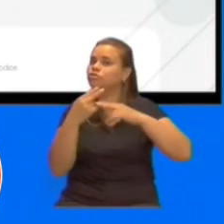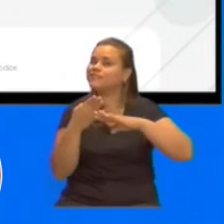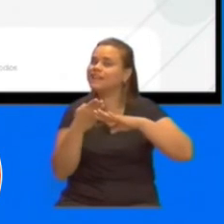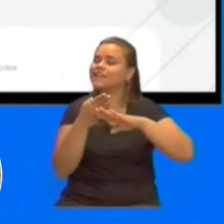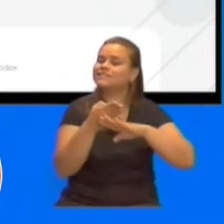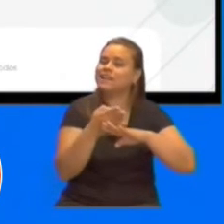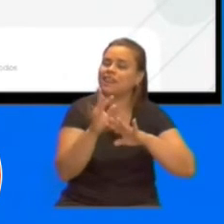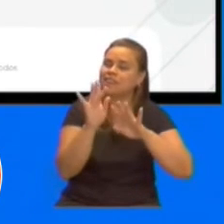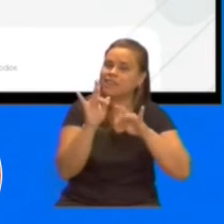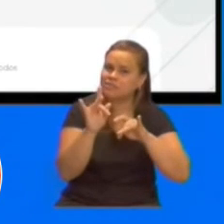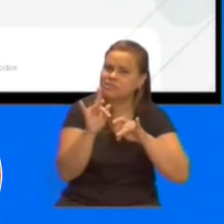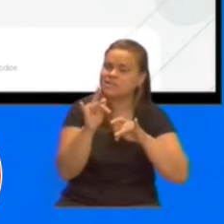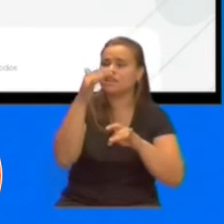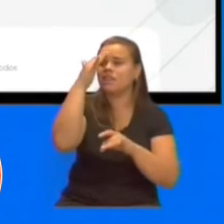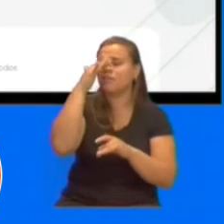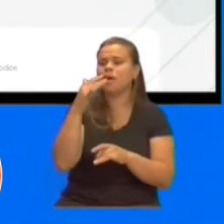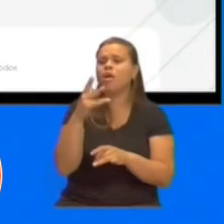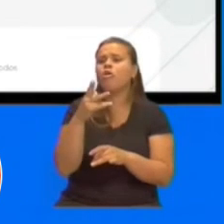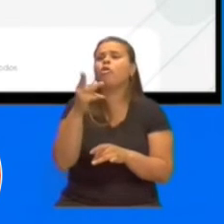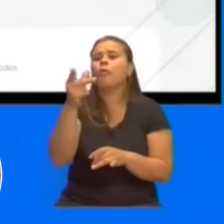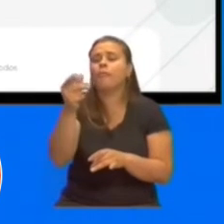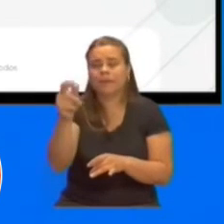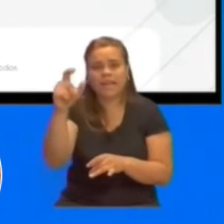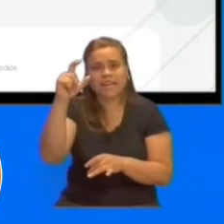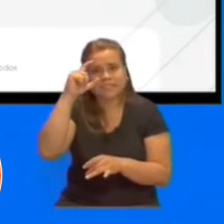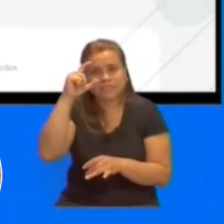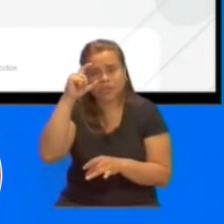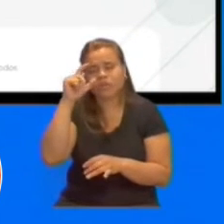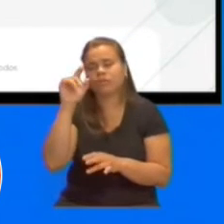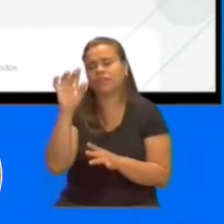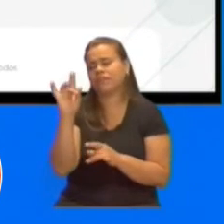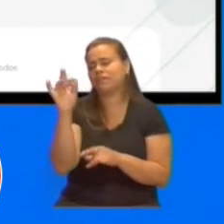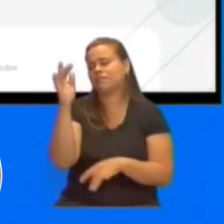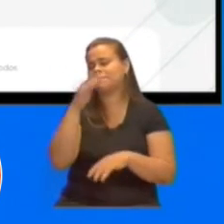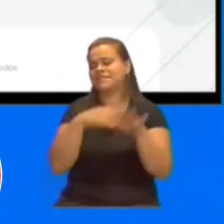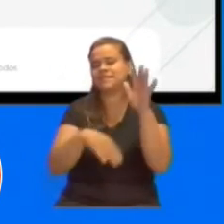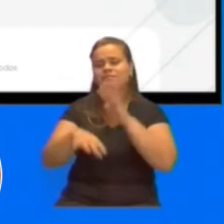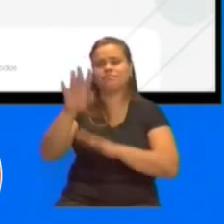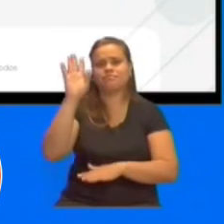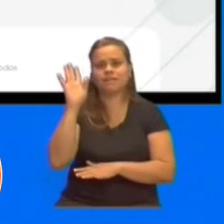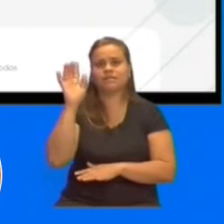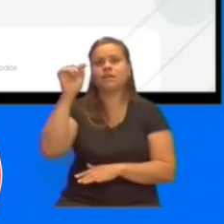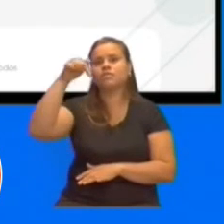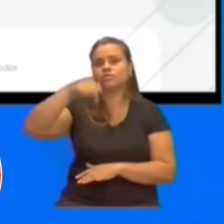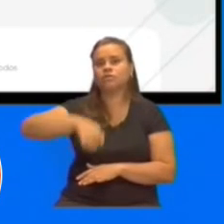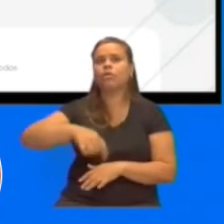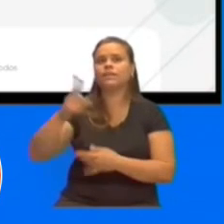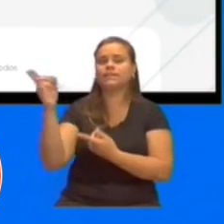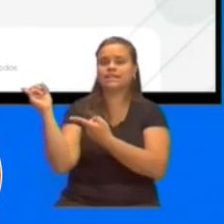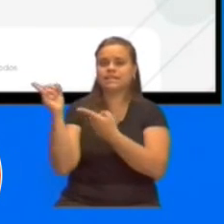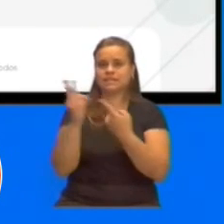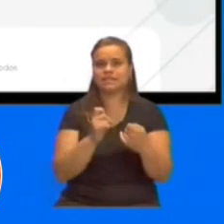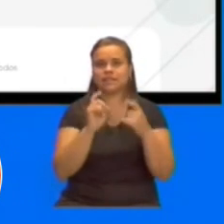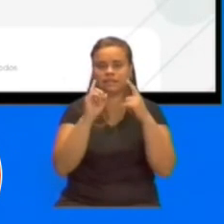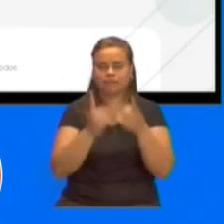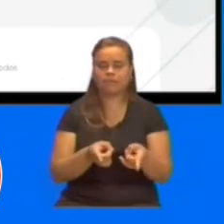el costo es inalcanzable. Por lo tanto, garantizar un proceso de producción centralizada es lo que nos va a permitir llegar a la gente.